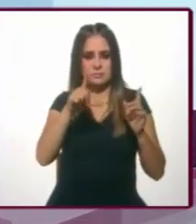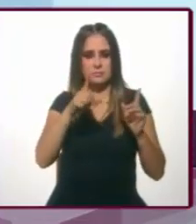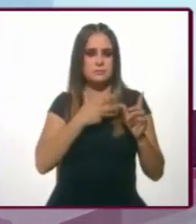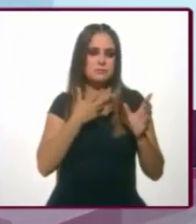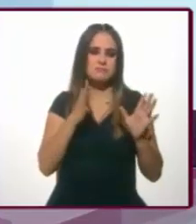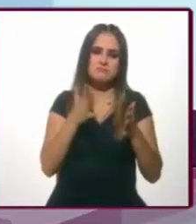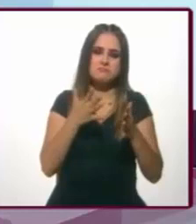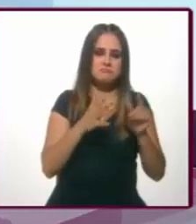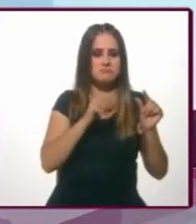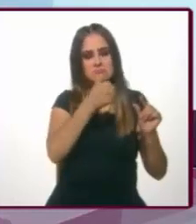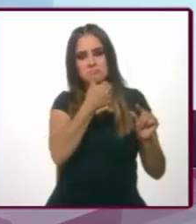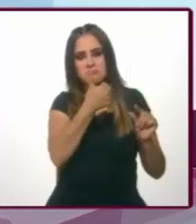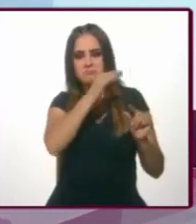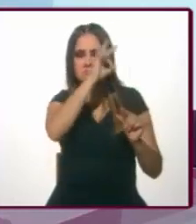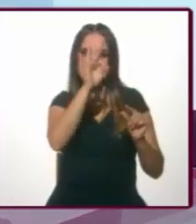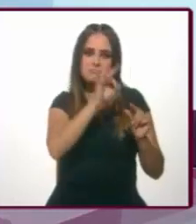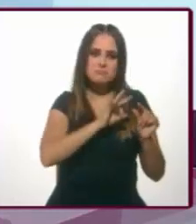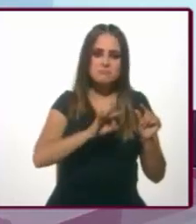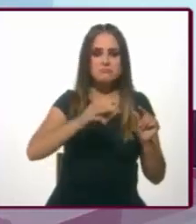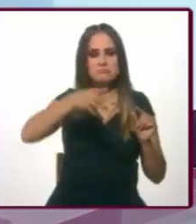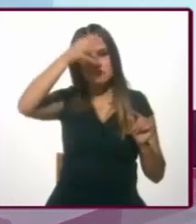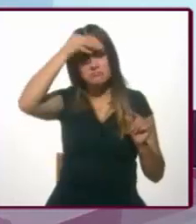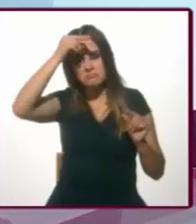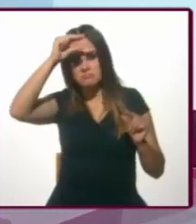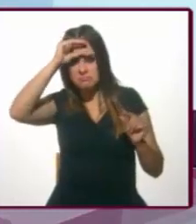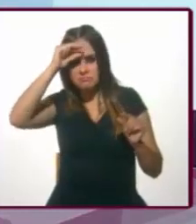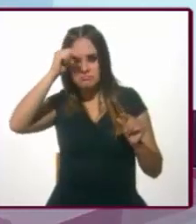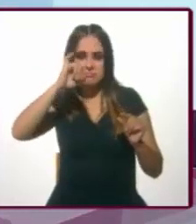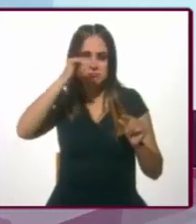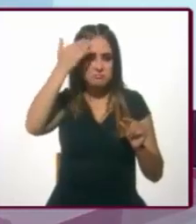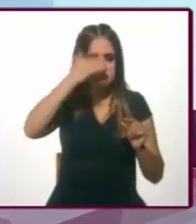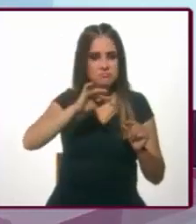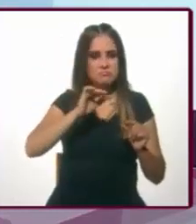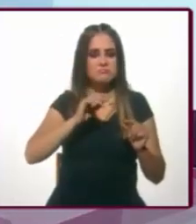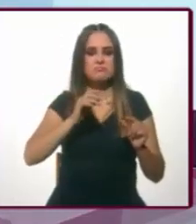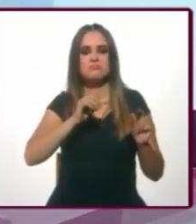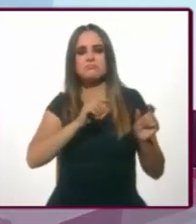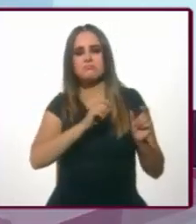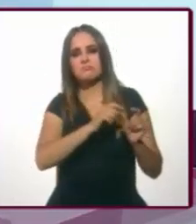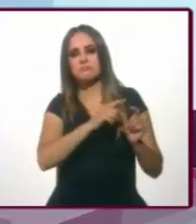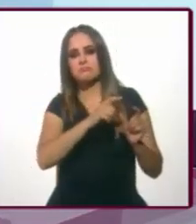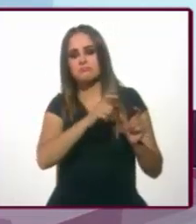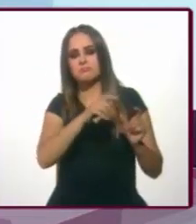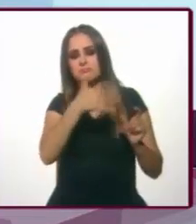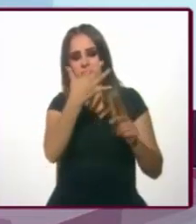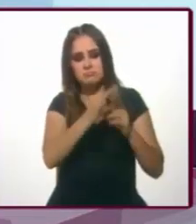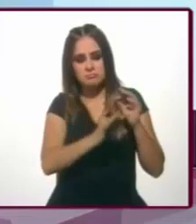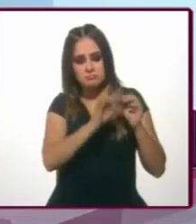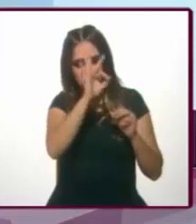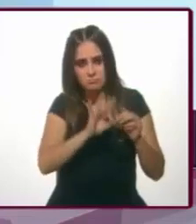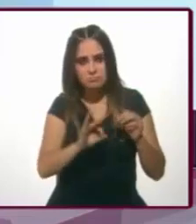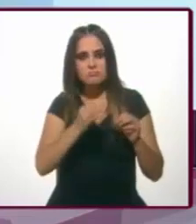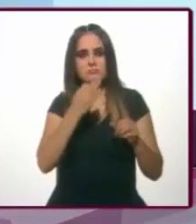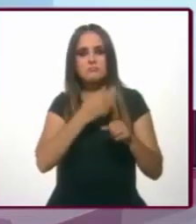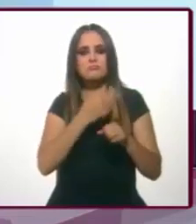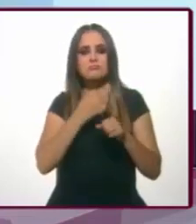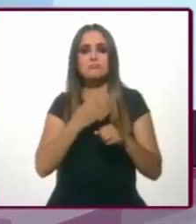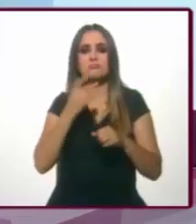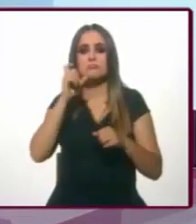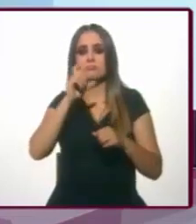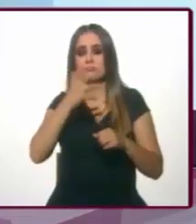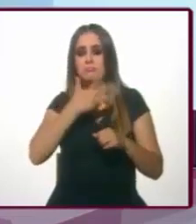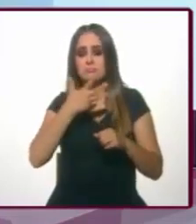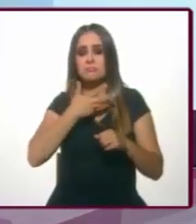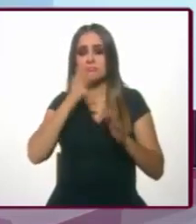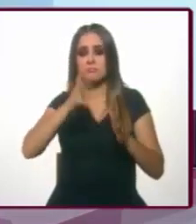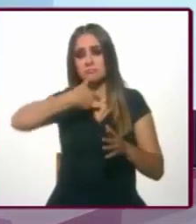apenas 11% de conocimiento, 17%. Cuando ya se habla de su nombre como posible candidata